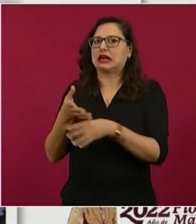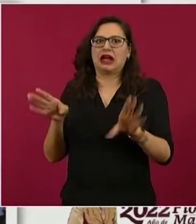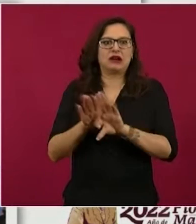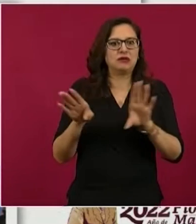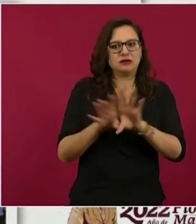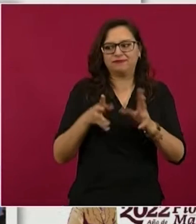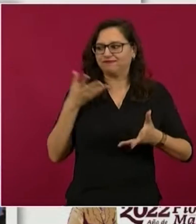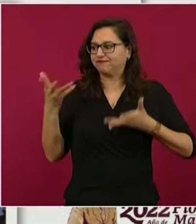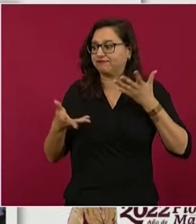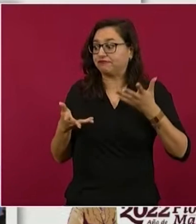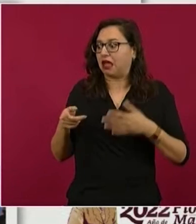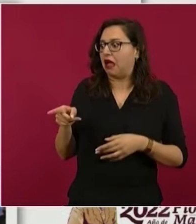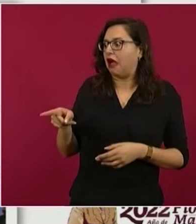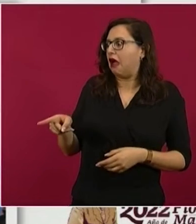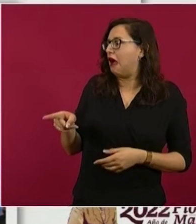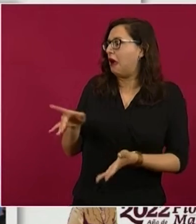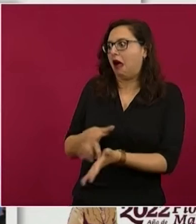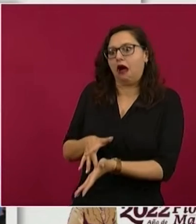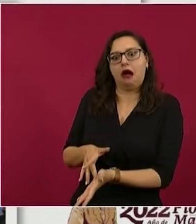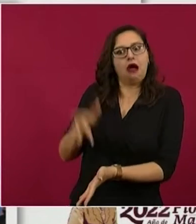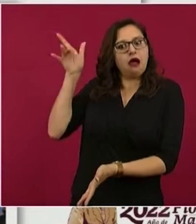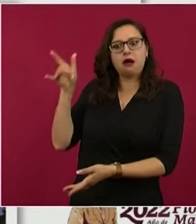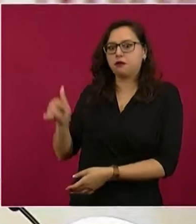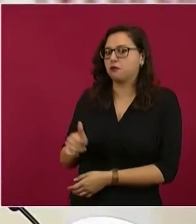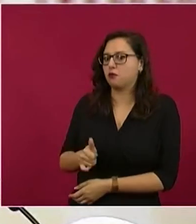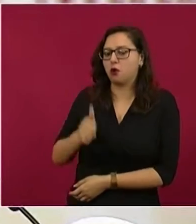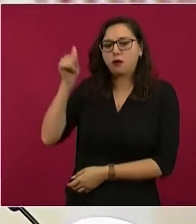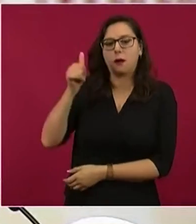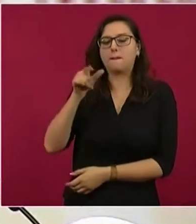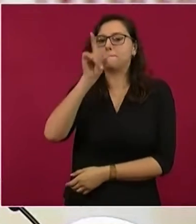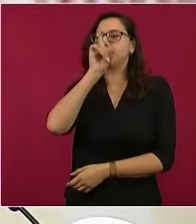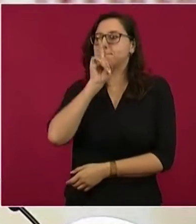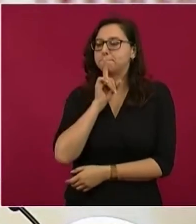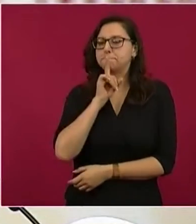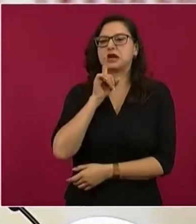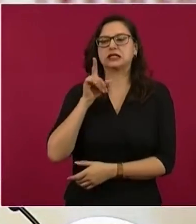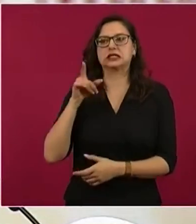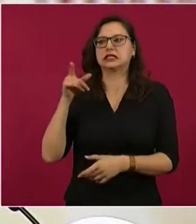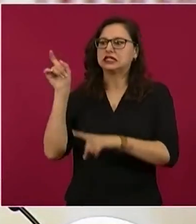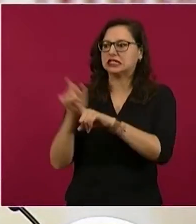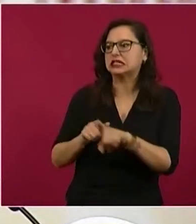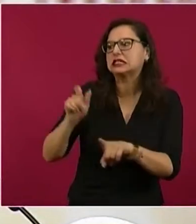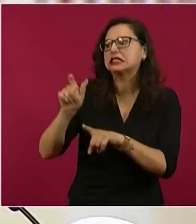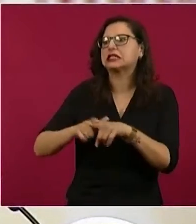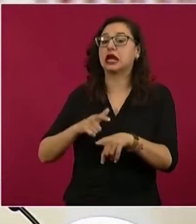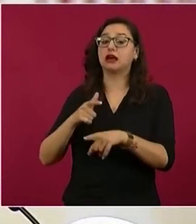para mentir, criticar y mostrarse de cuerpo completo.